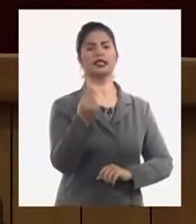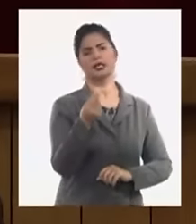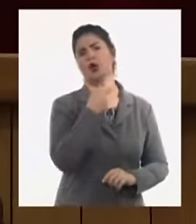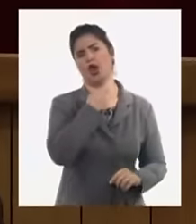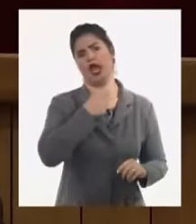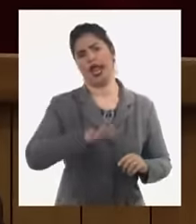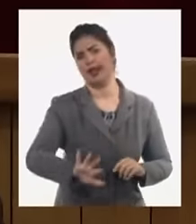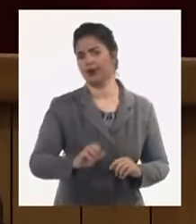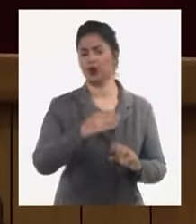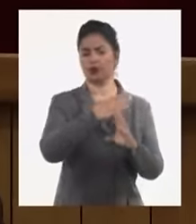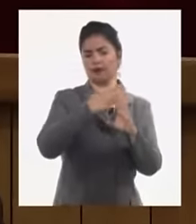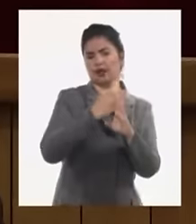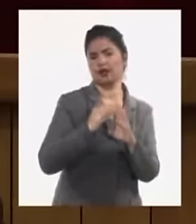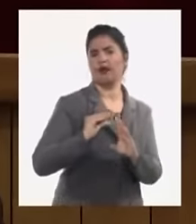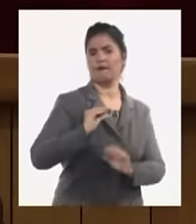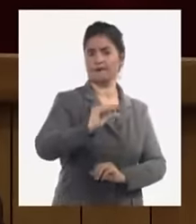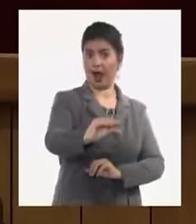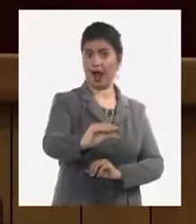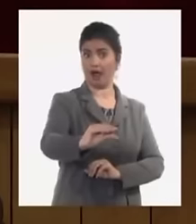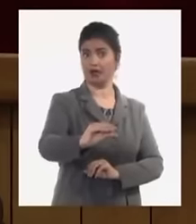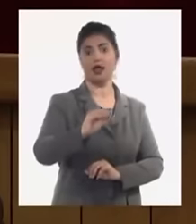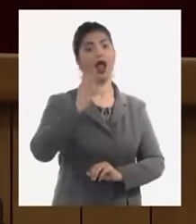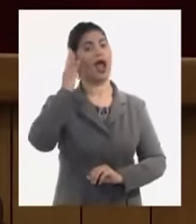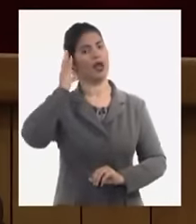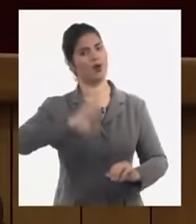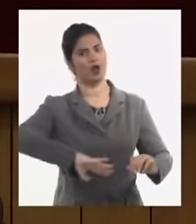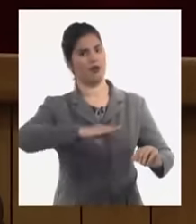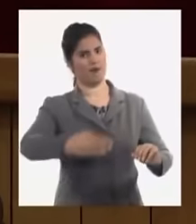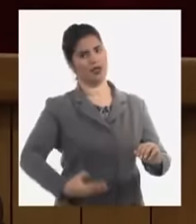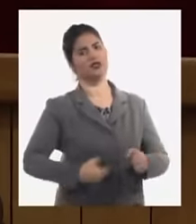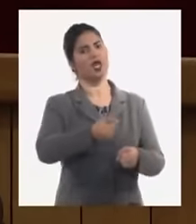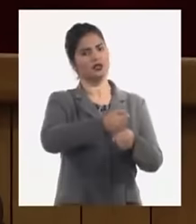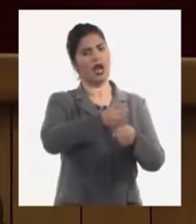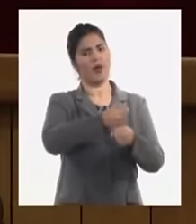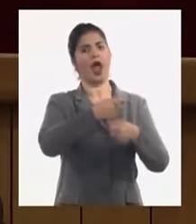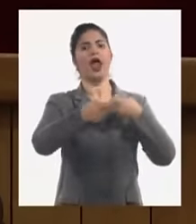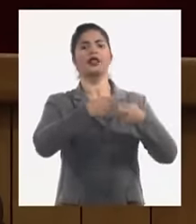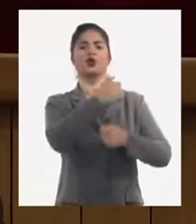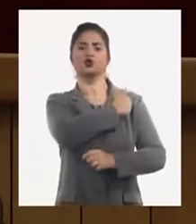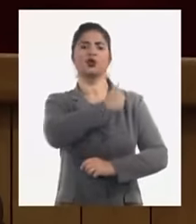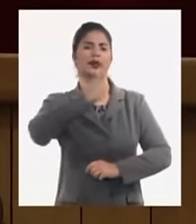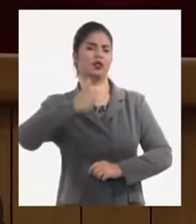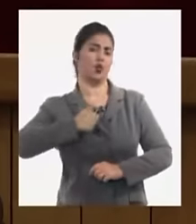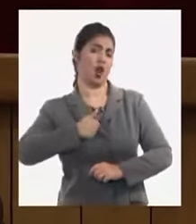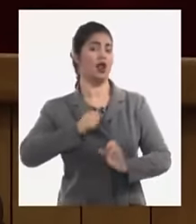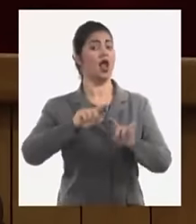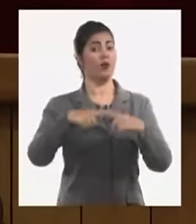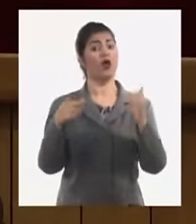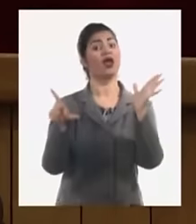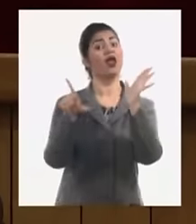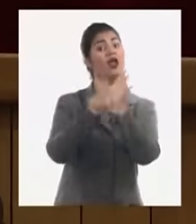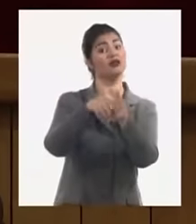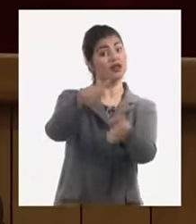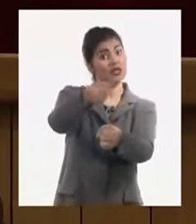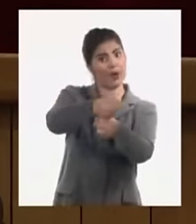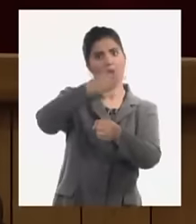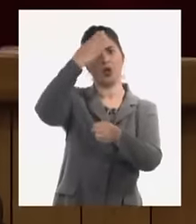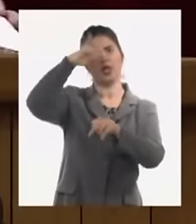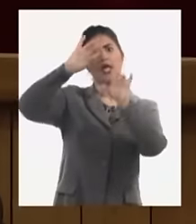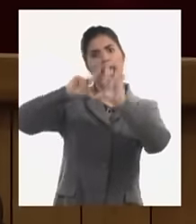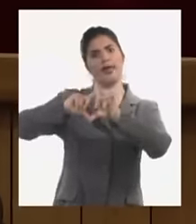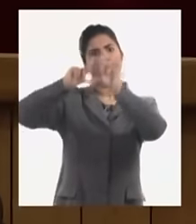se les reconoce vacaciones eso tenemos que resolver con acciones concretas a partir del organismo rector